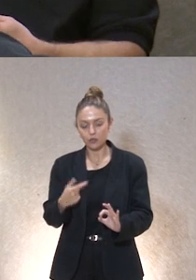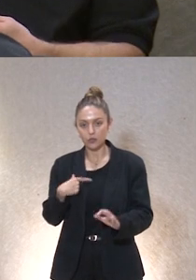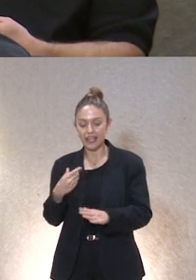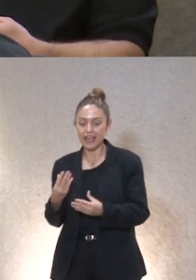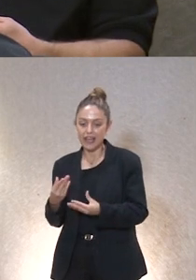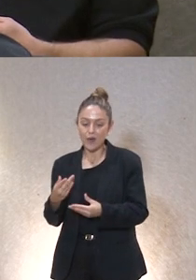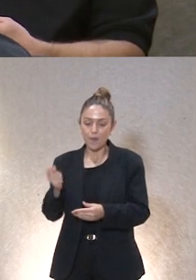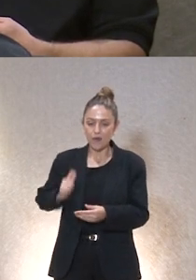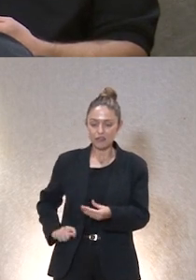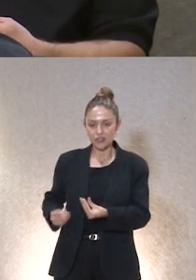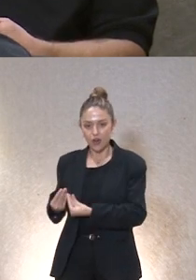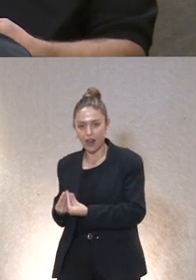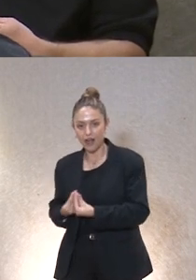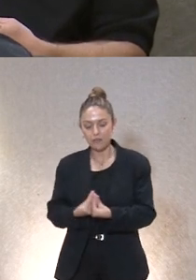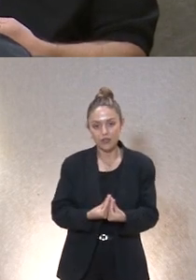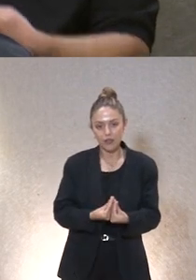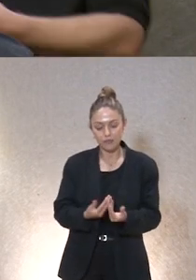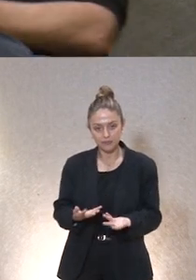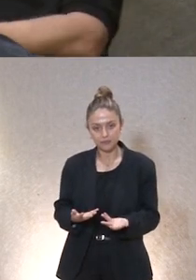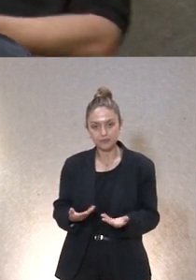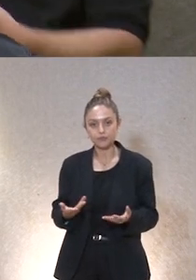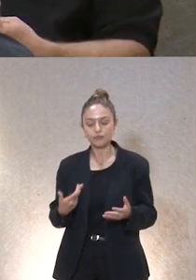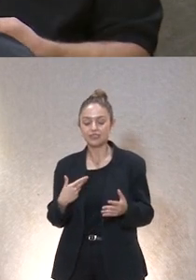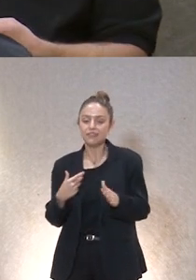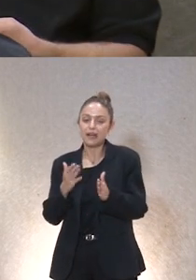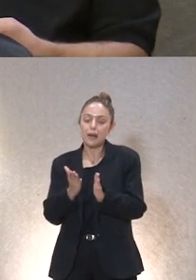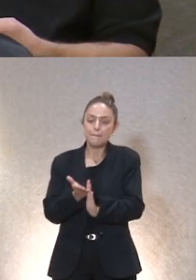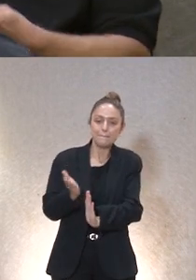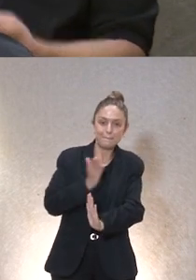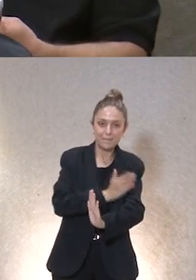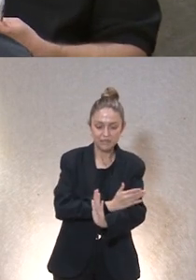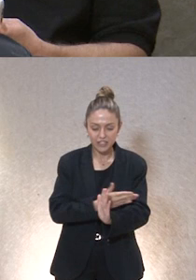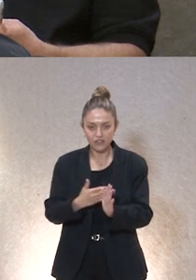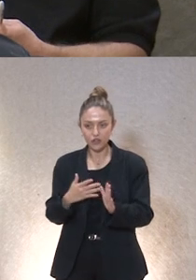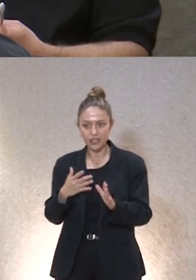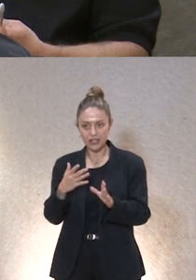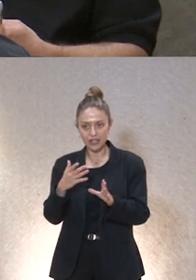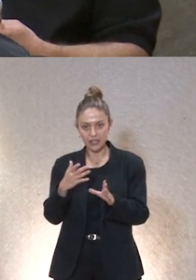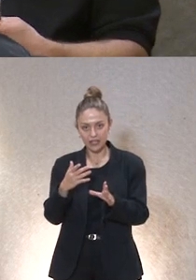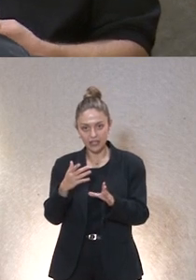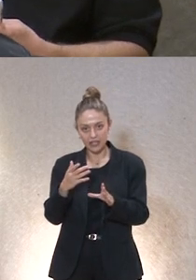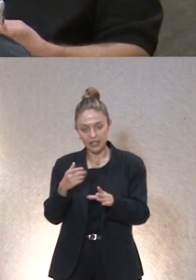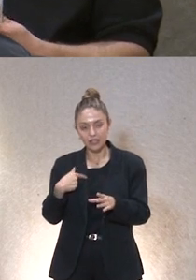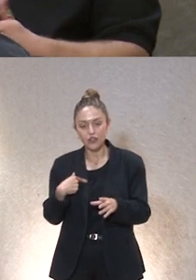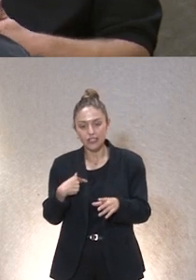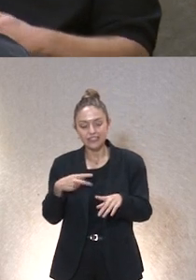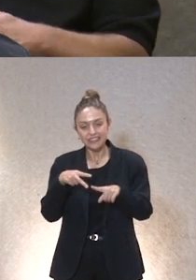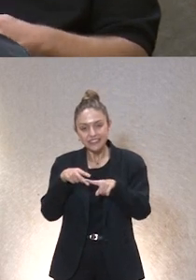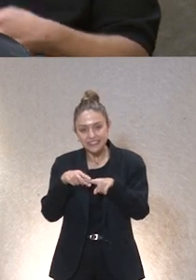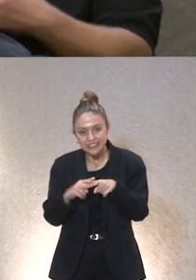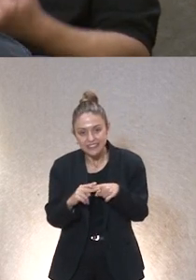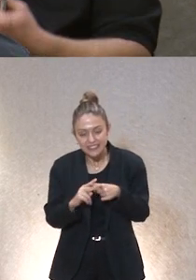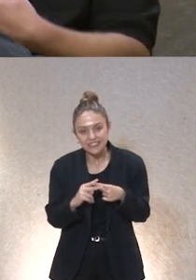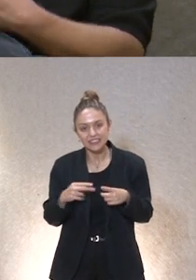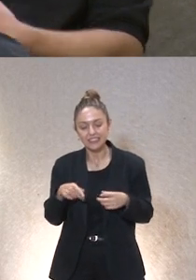profesional y estaba implicándole previniendo ¿no? en esa tarea concreta igual que en esa tarea pues implementó en el